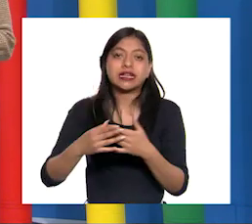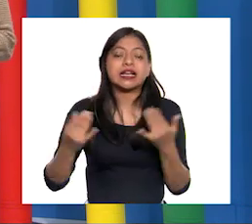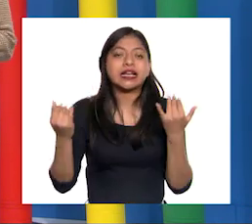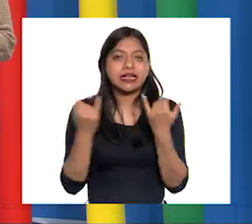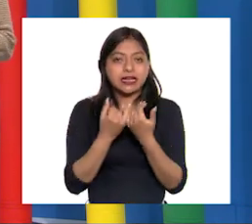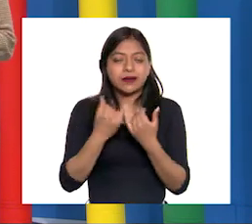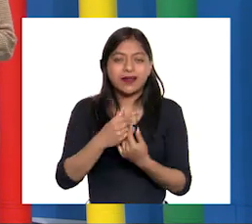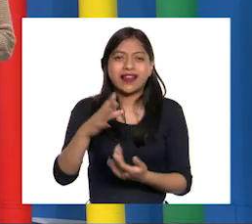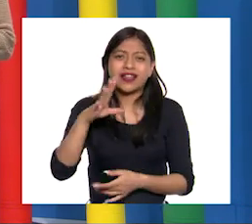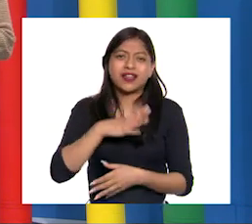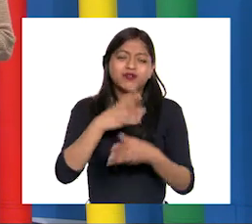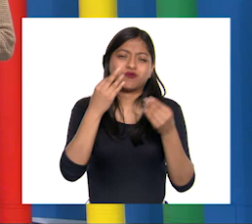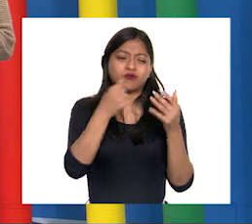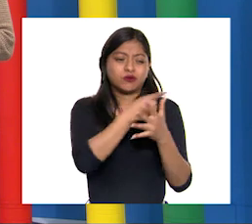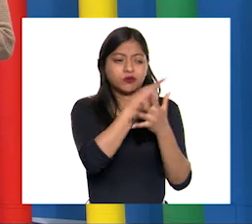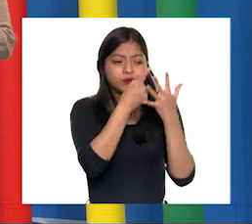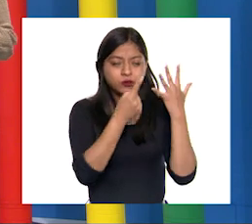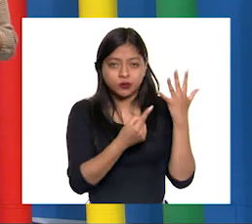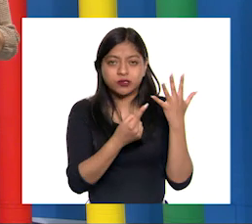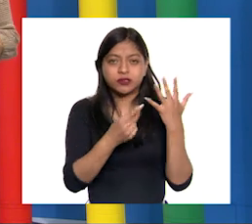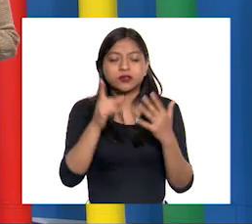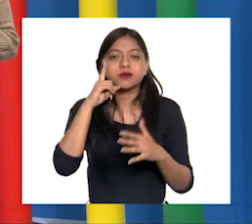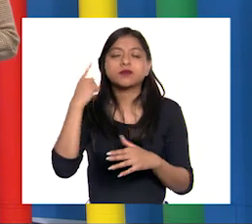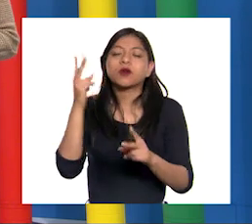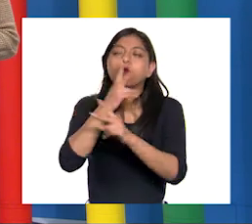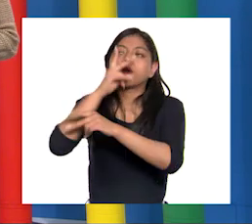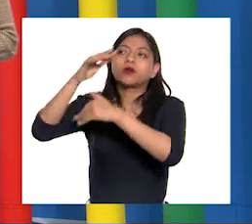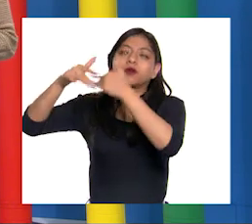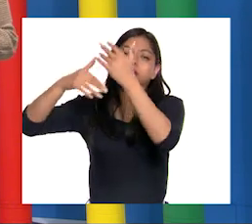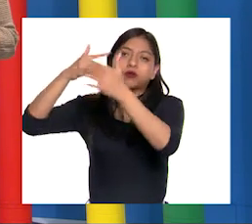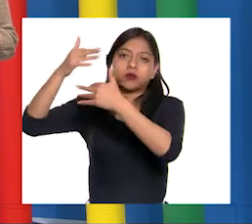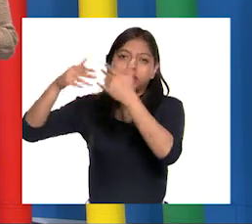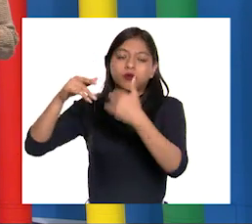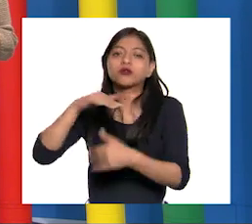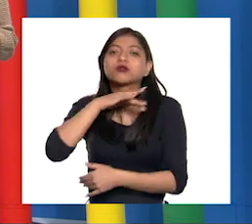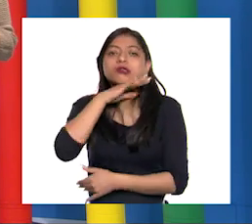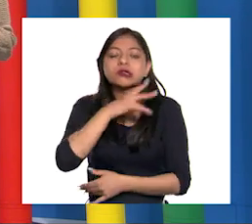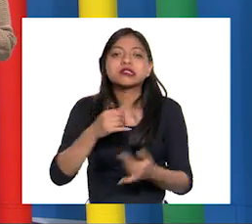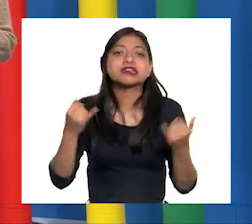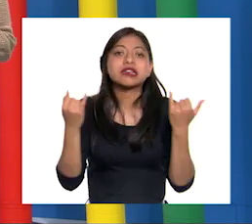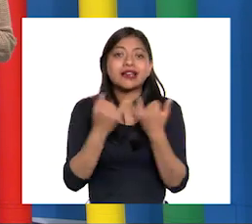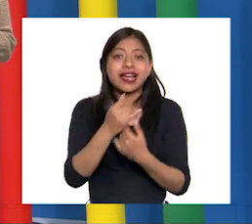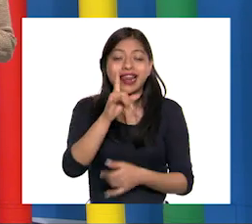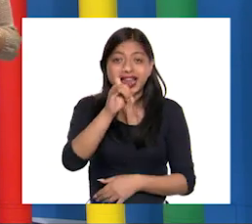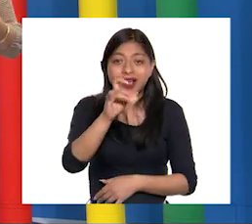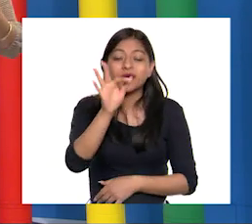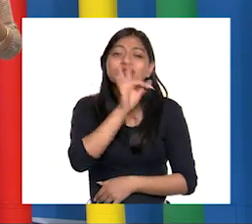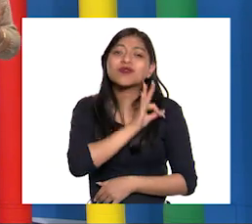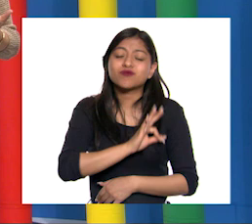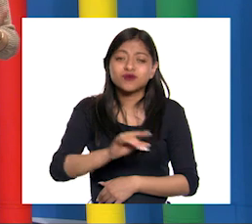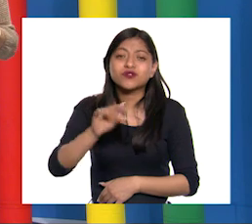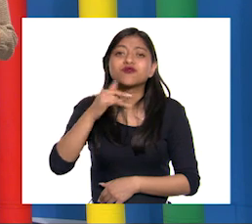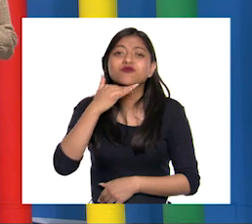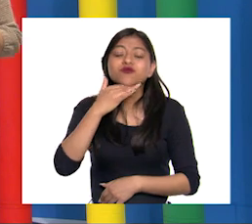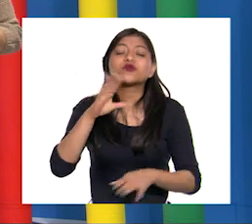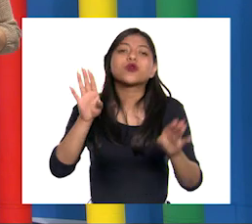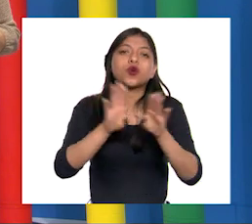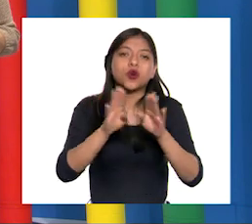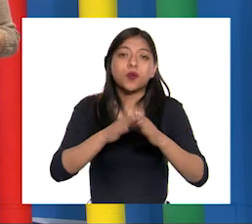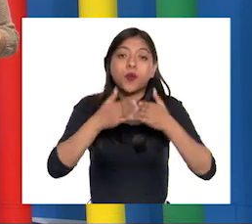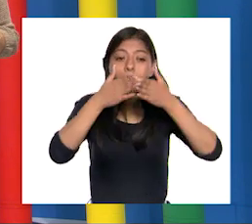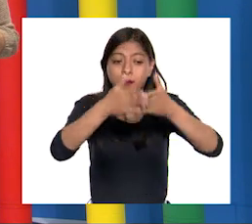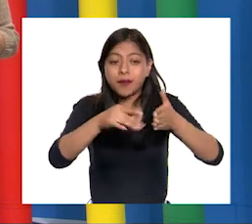contamina el aire El agua puede contaminarse si los motores tienen fugas de combustibles o aceites